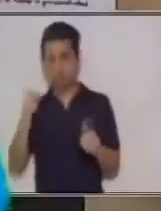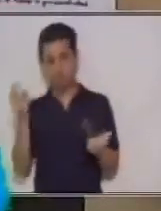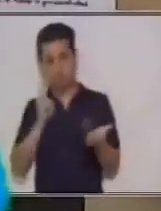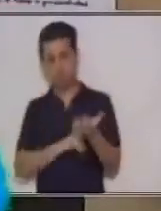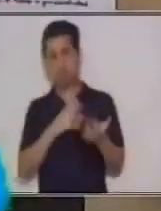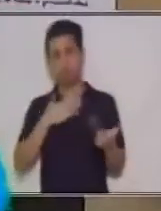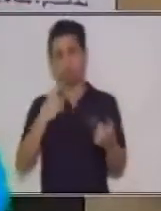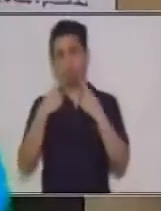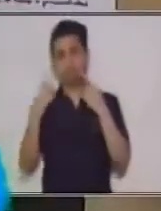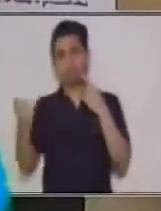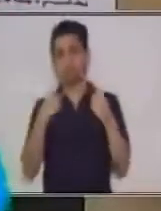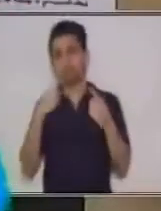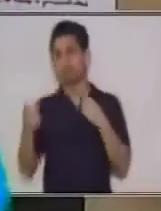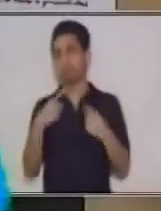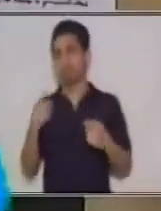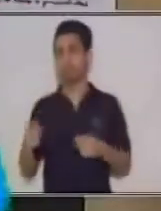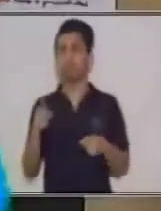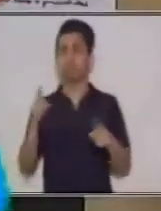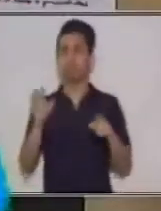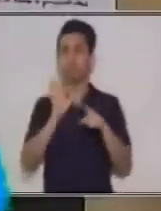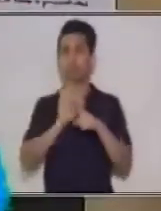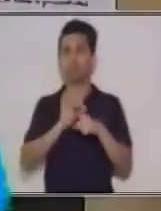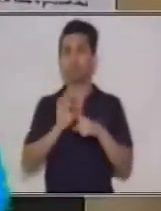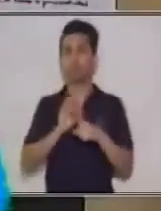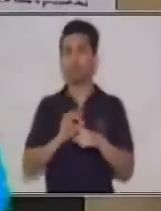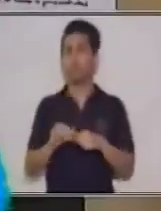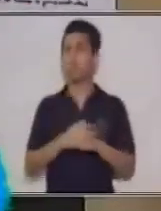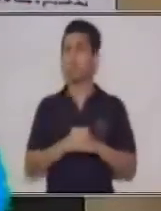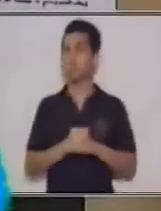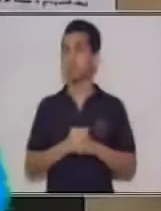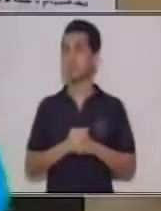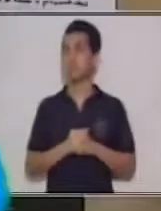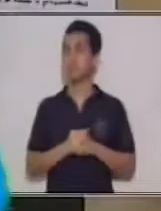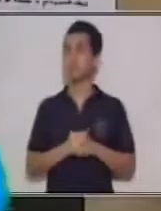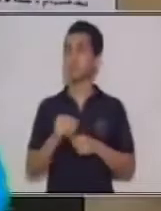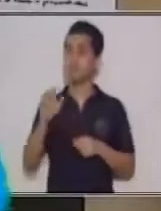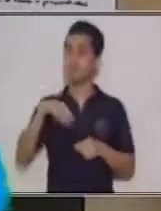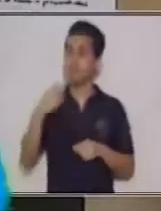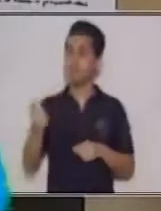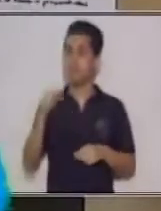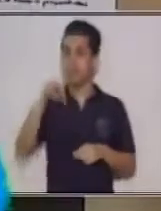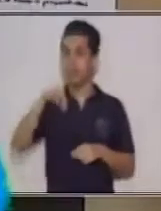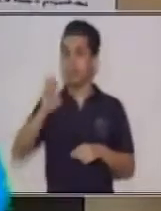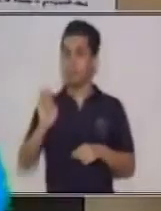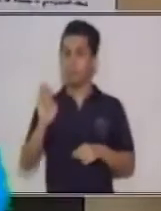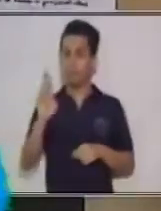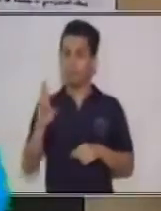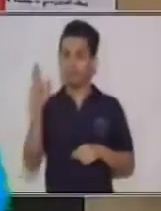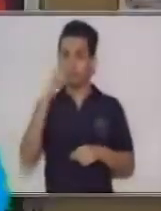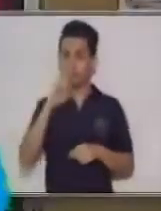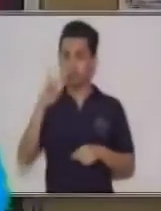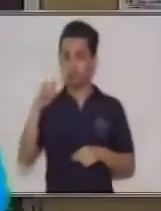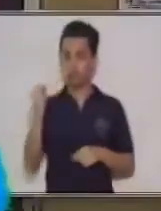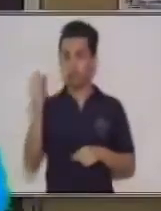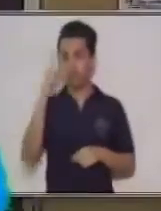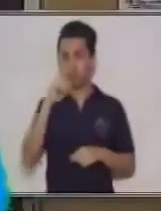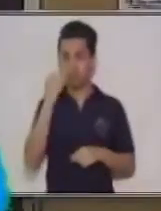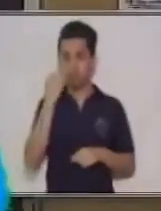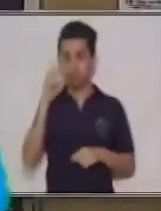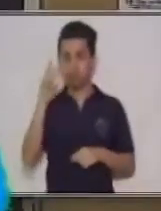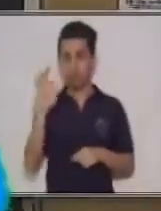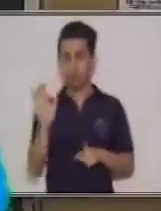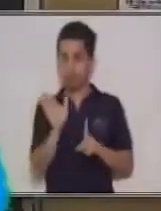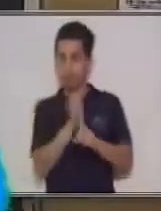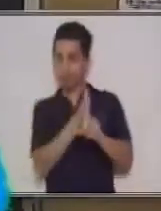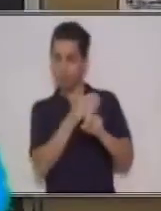discurso aplicando la función referencial. Persuasivo. ¿Por qué va a ser persuasivo? Porque va a tratar de venir